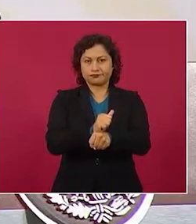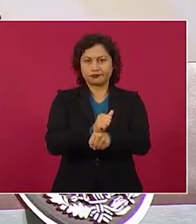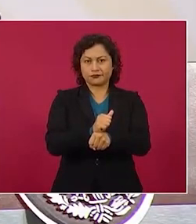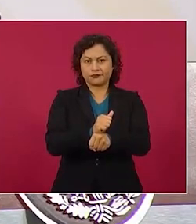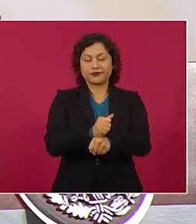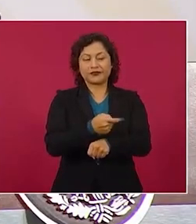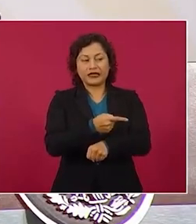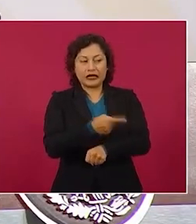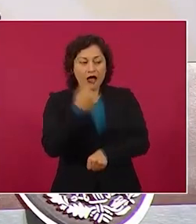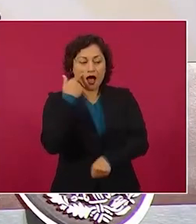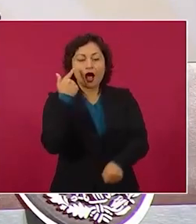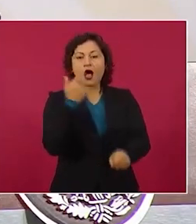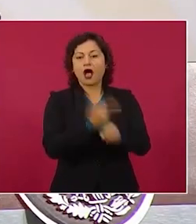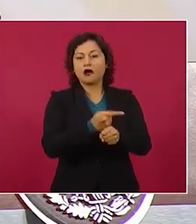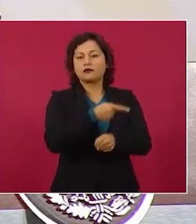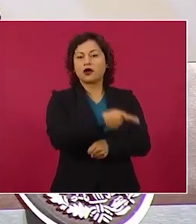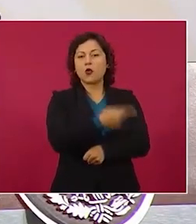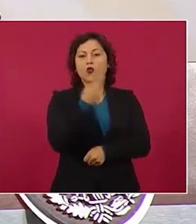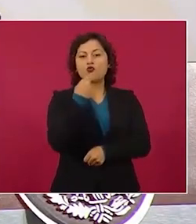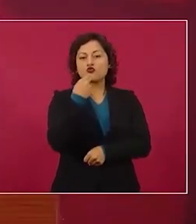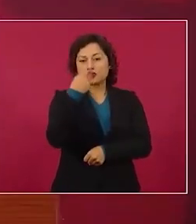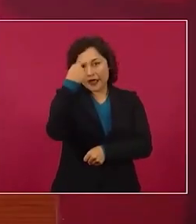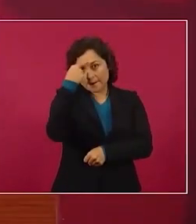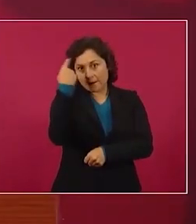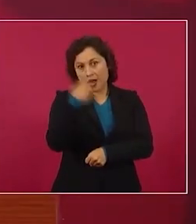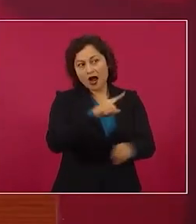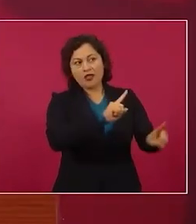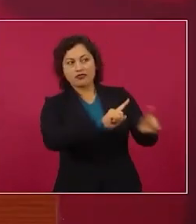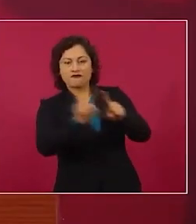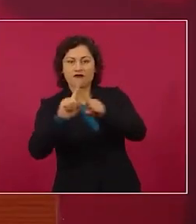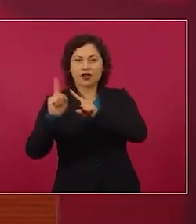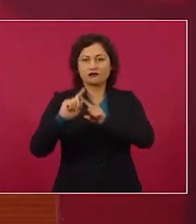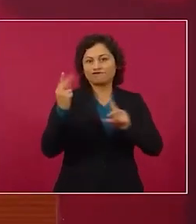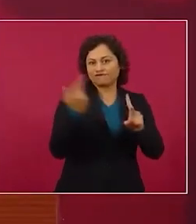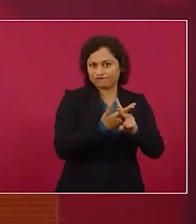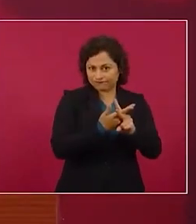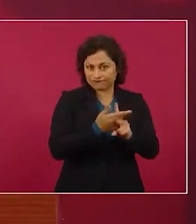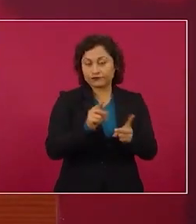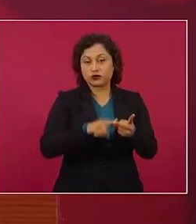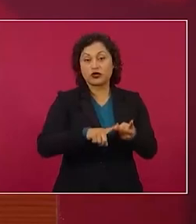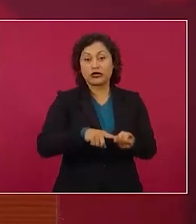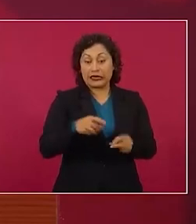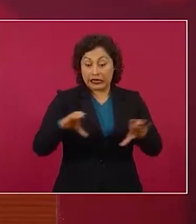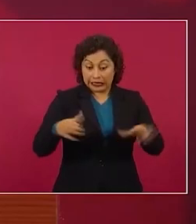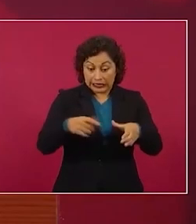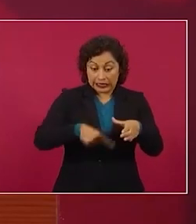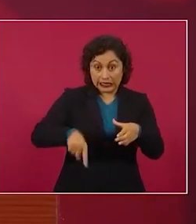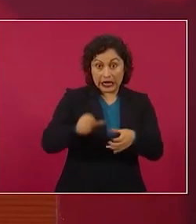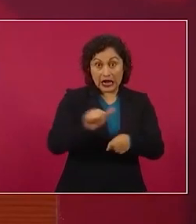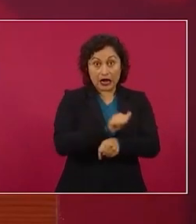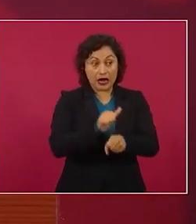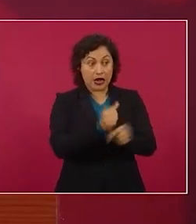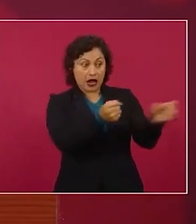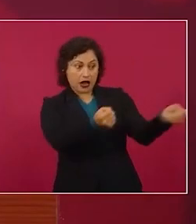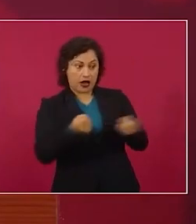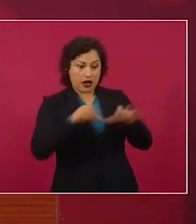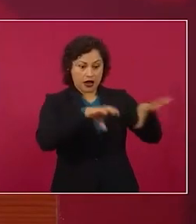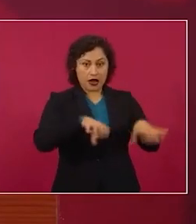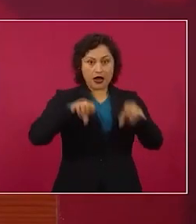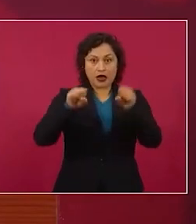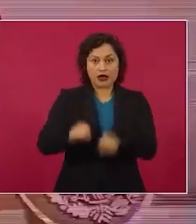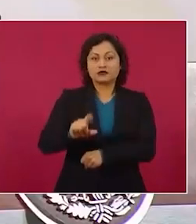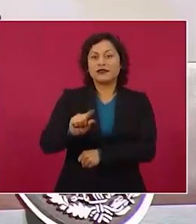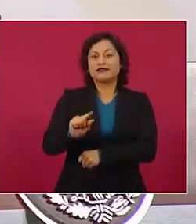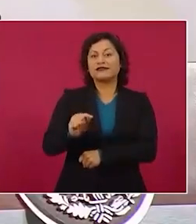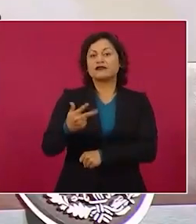homicidios calificados. 78% de ellos eran de origen